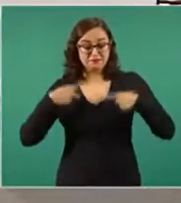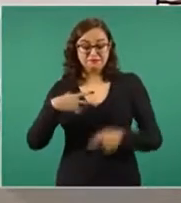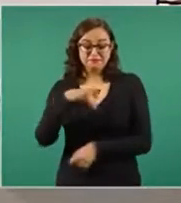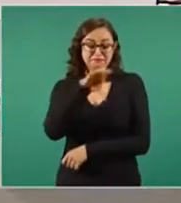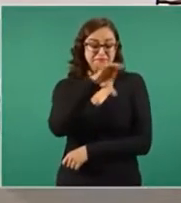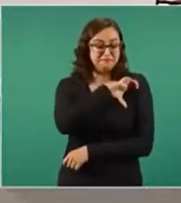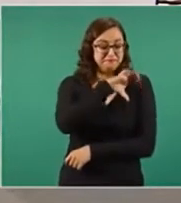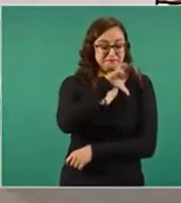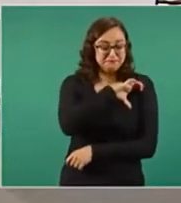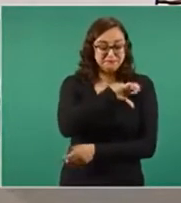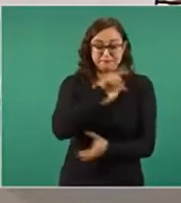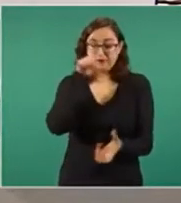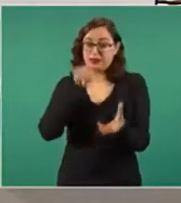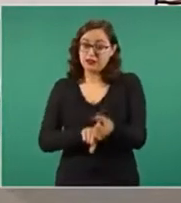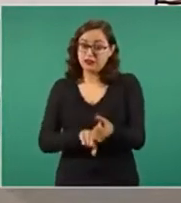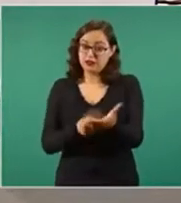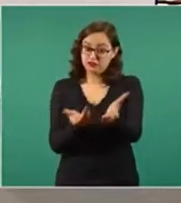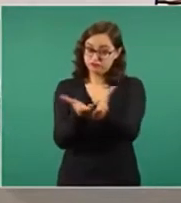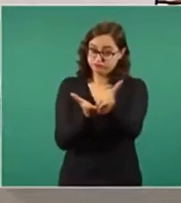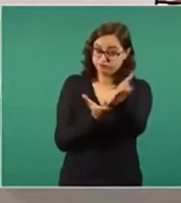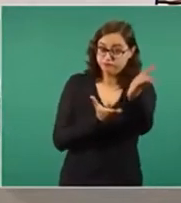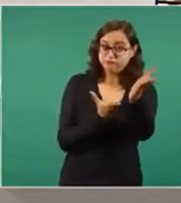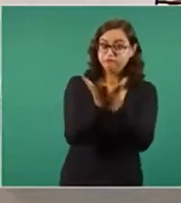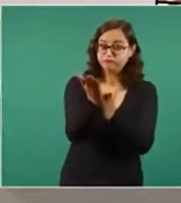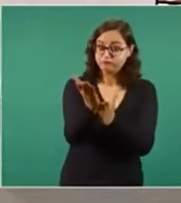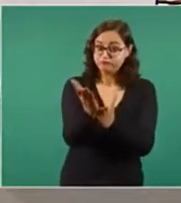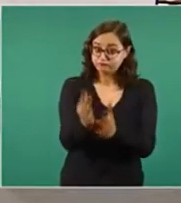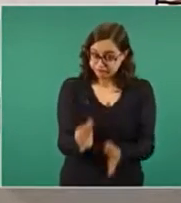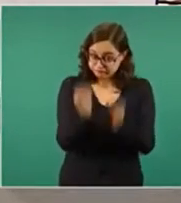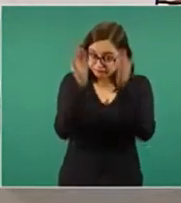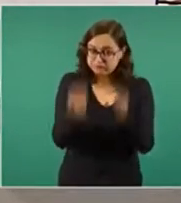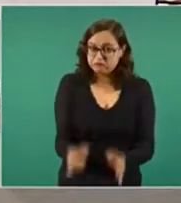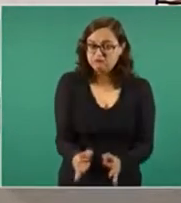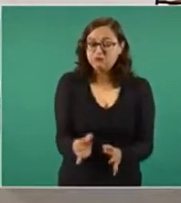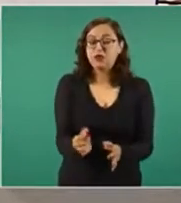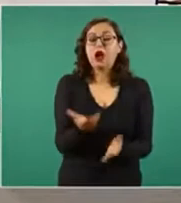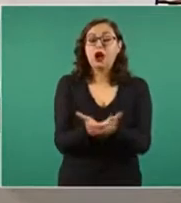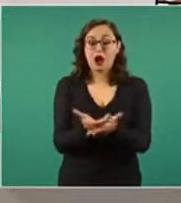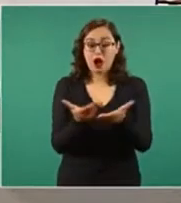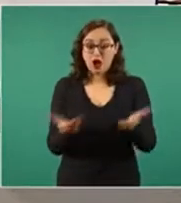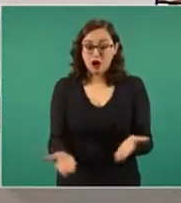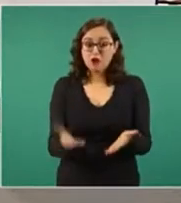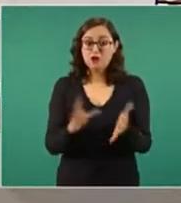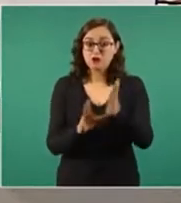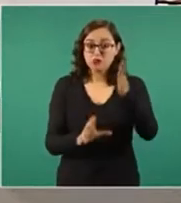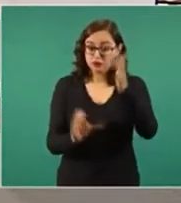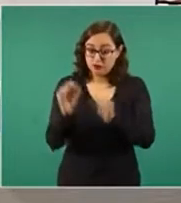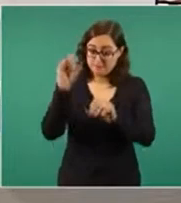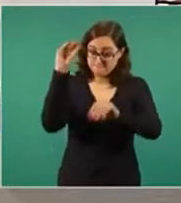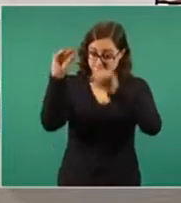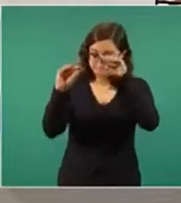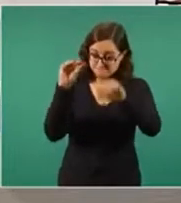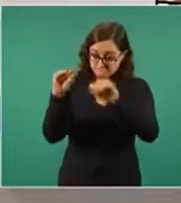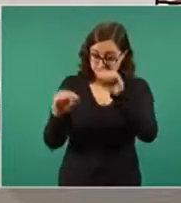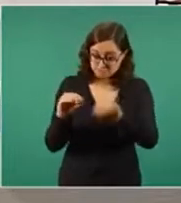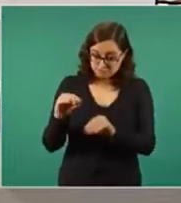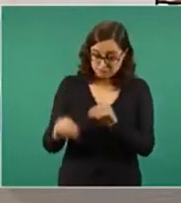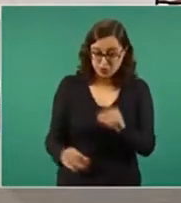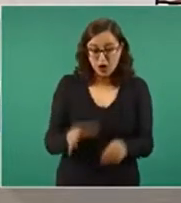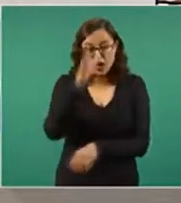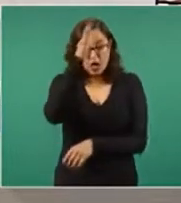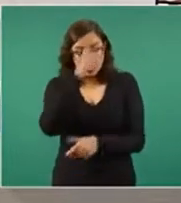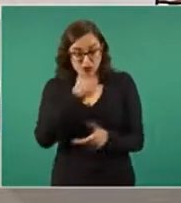elaboración de las reformas que hoy son base de este proyecto de nación. Hoy